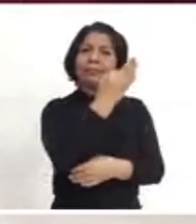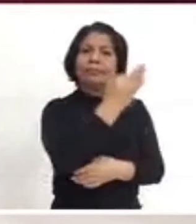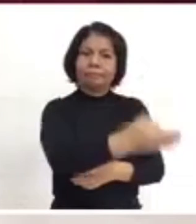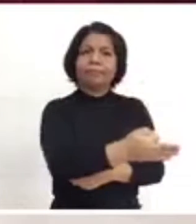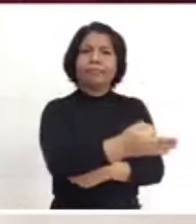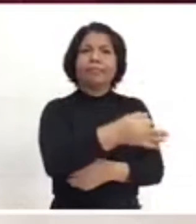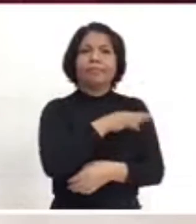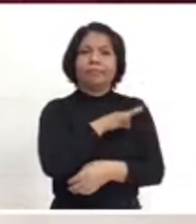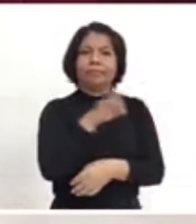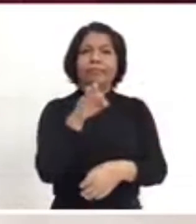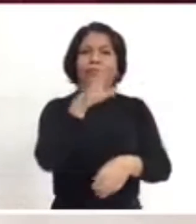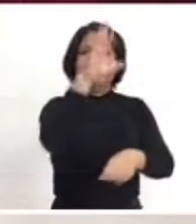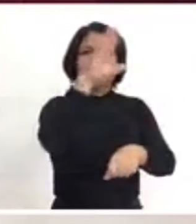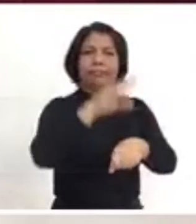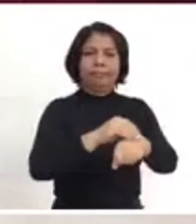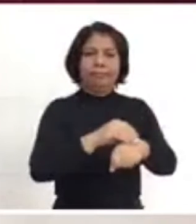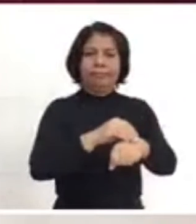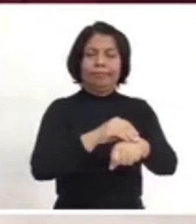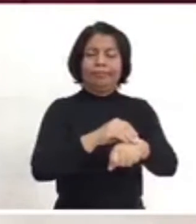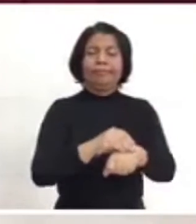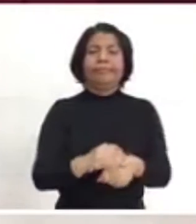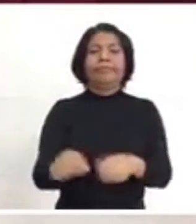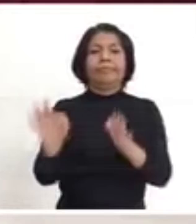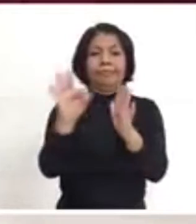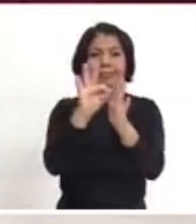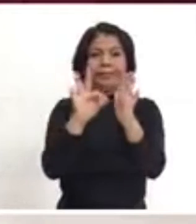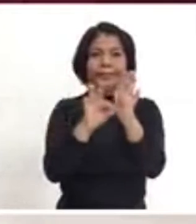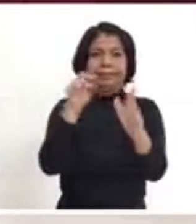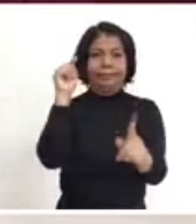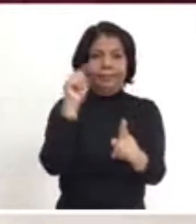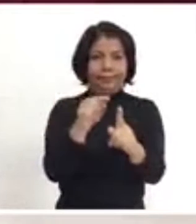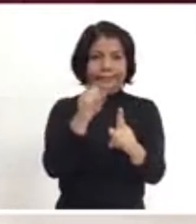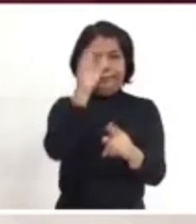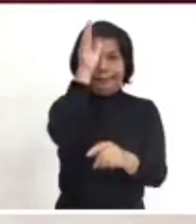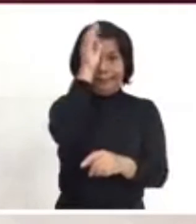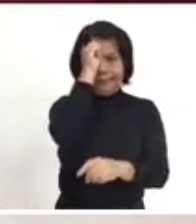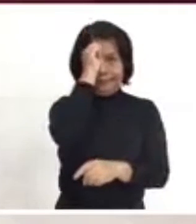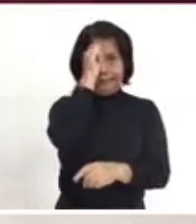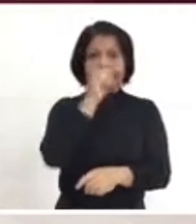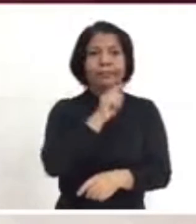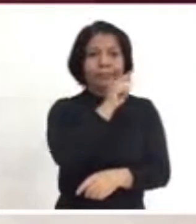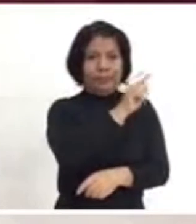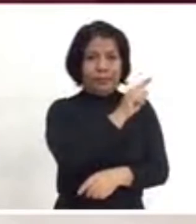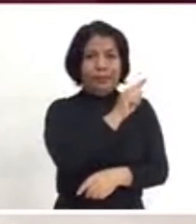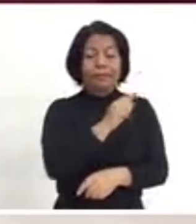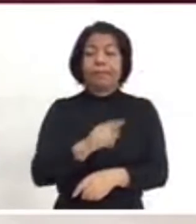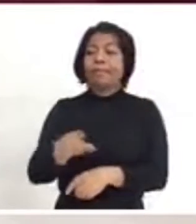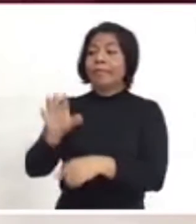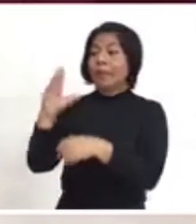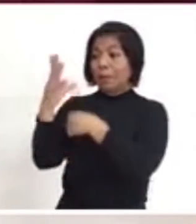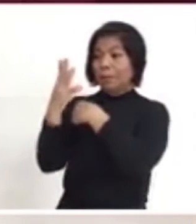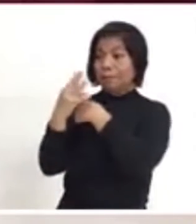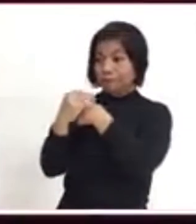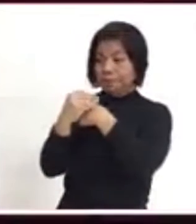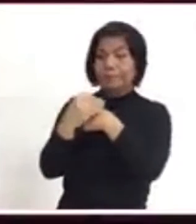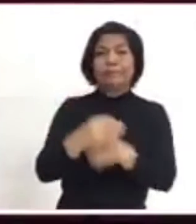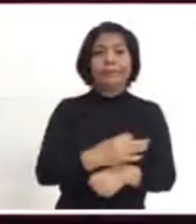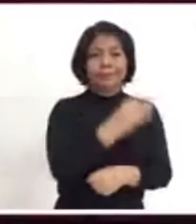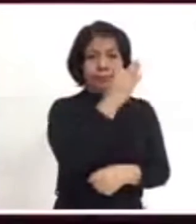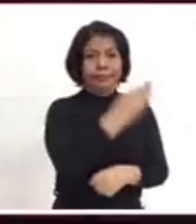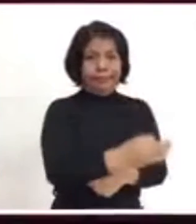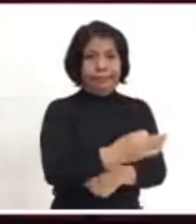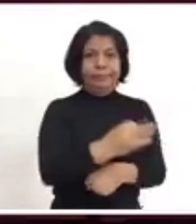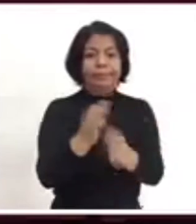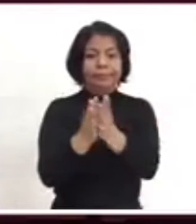acuerdo. Puntos de acuerdo. Primero, se autoriza la solicitud de licencia para separarse del cargo durante el periodo comprendido